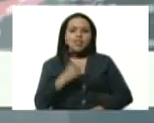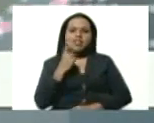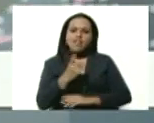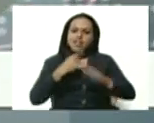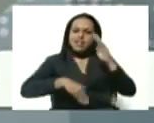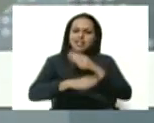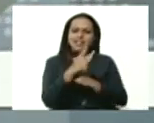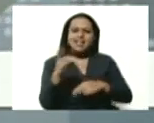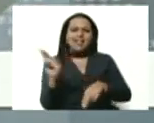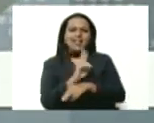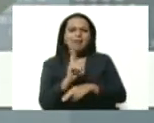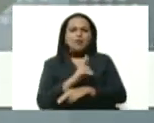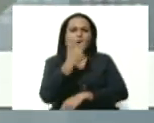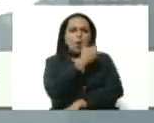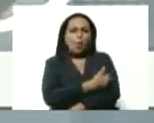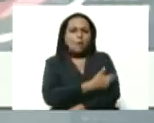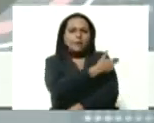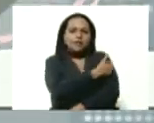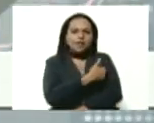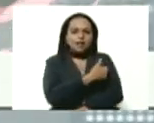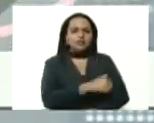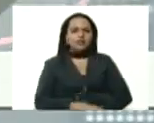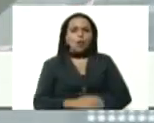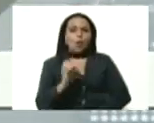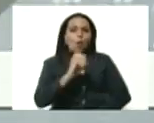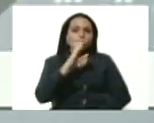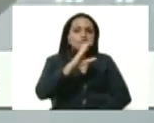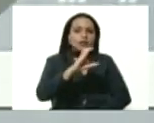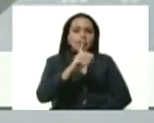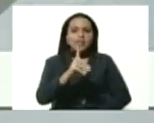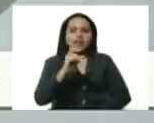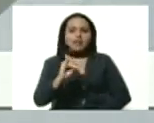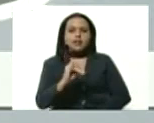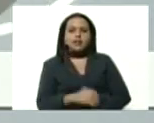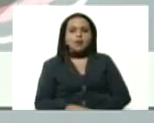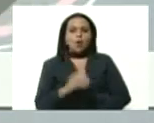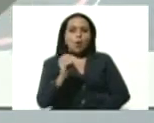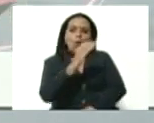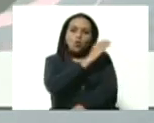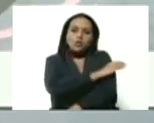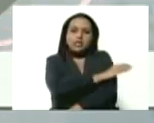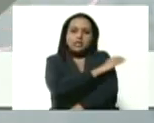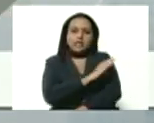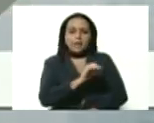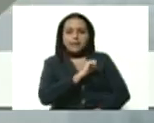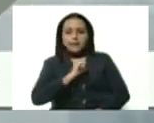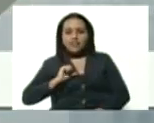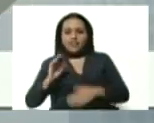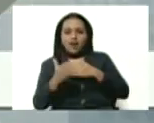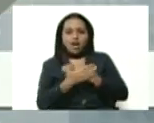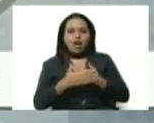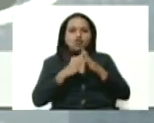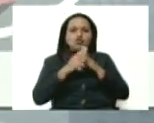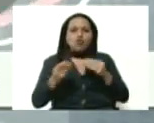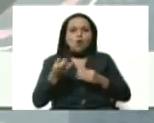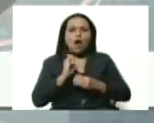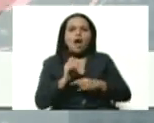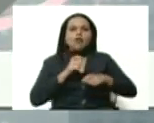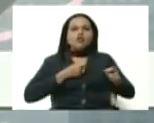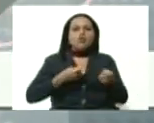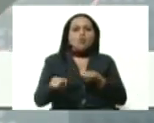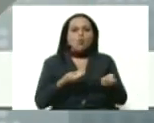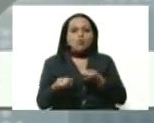rápidamente a un hospital centinela, a un CDI, a una clínica privada, todos estamos coordinados para buscar